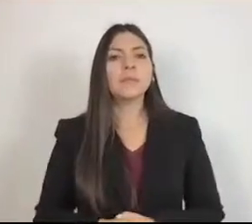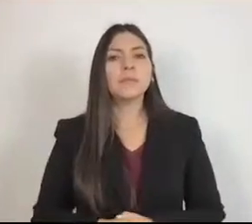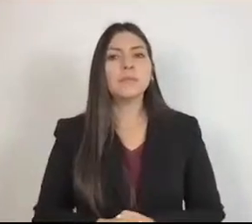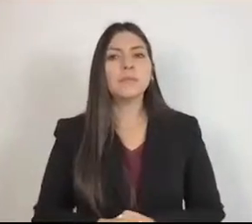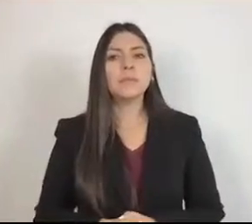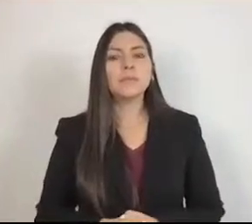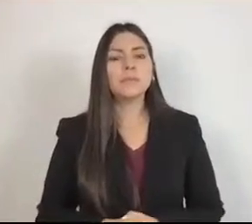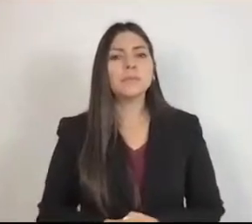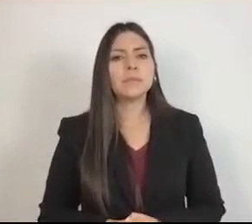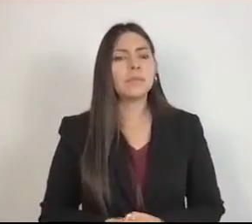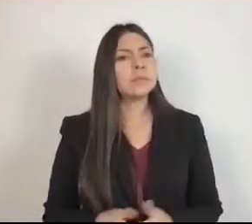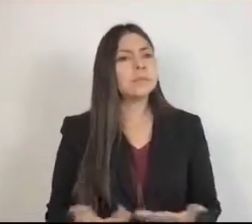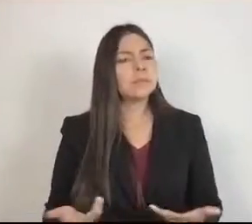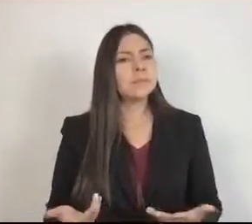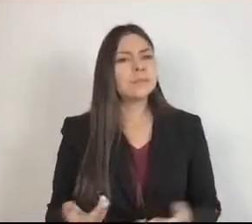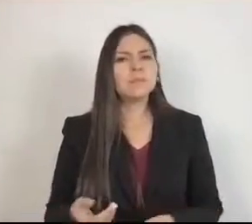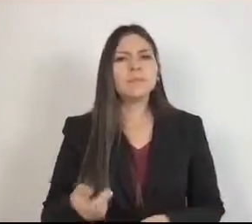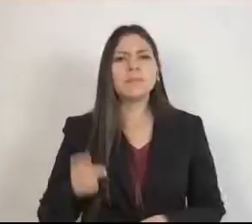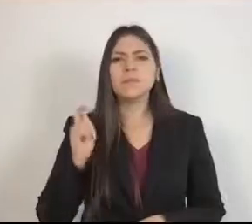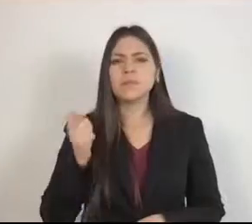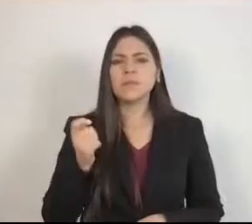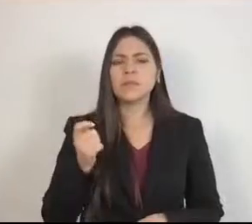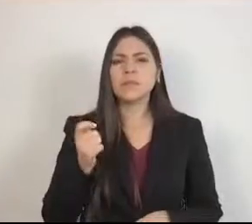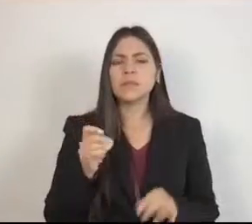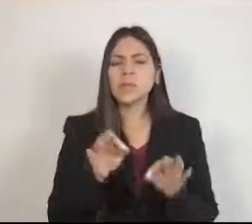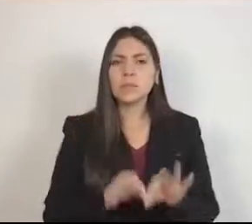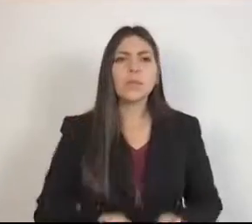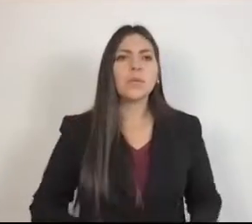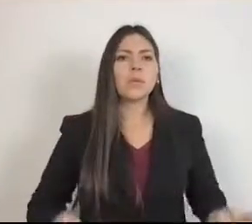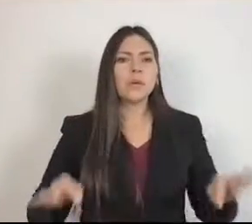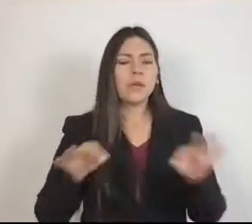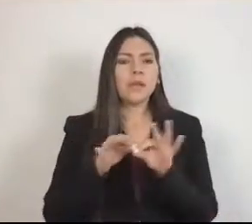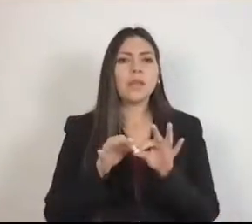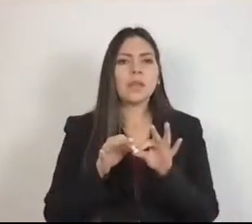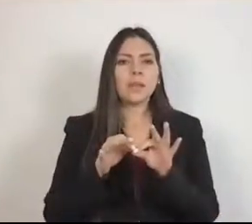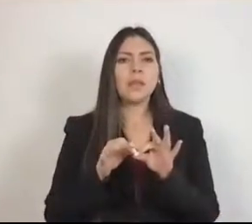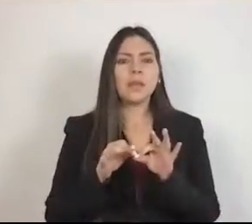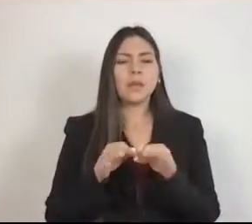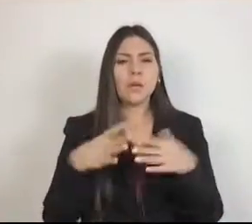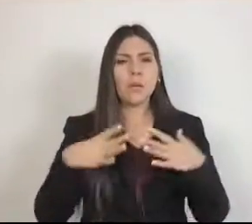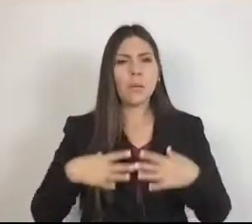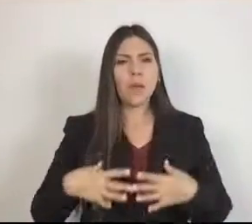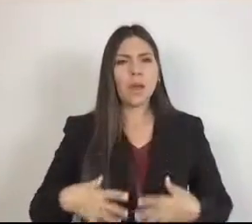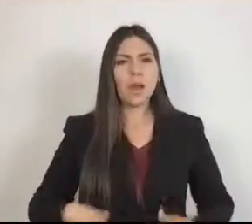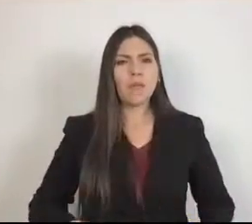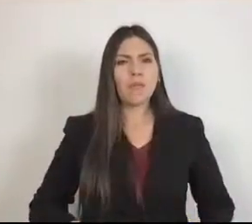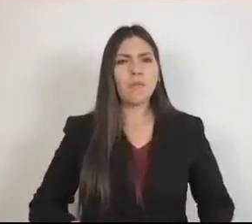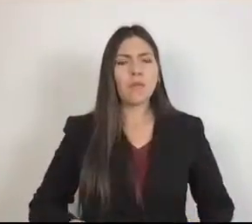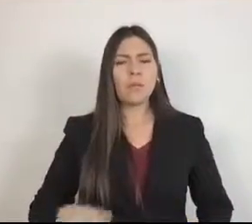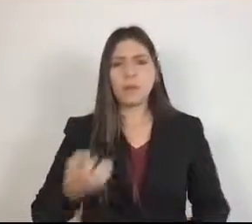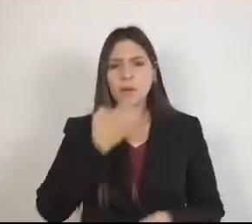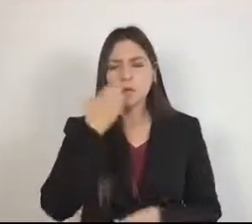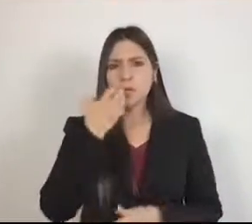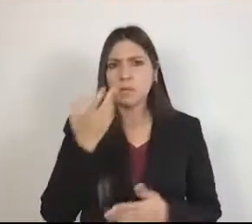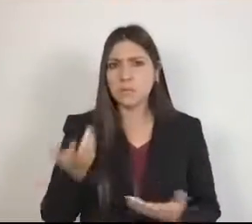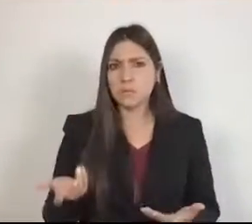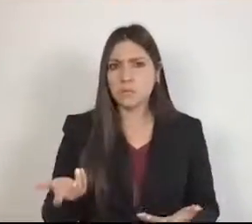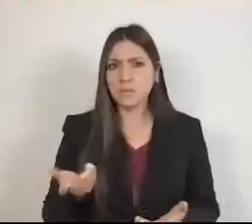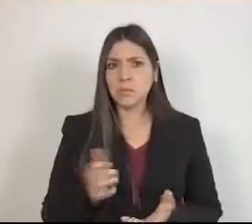¿qué tan importante es los uniformes escolares? O si se pueden estos